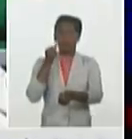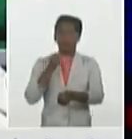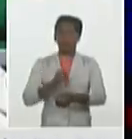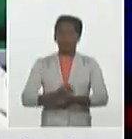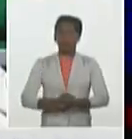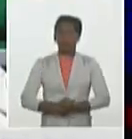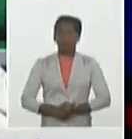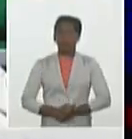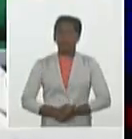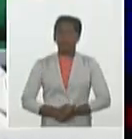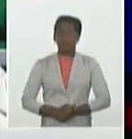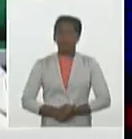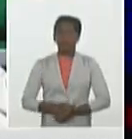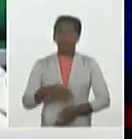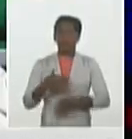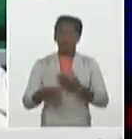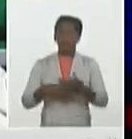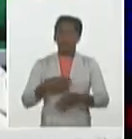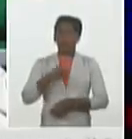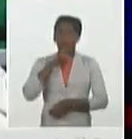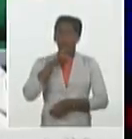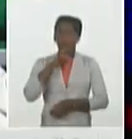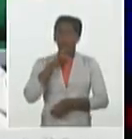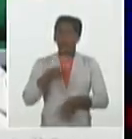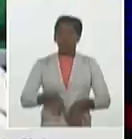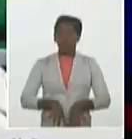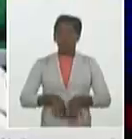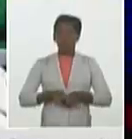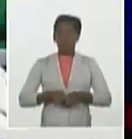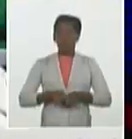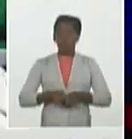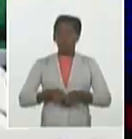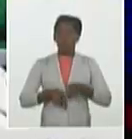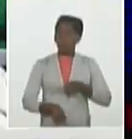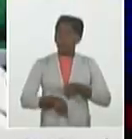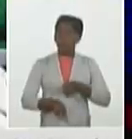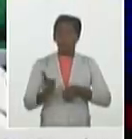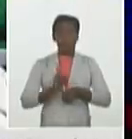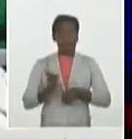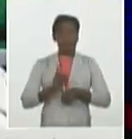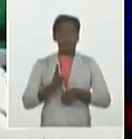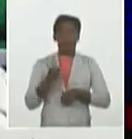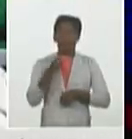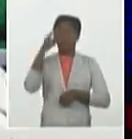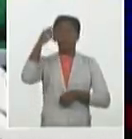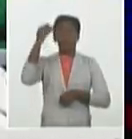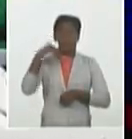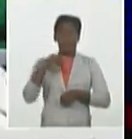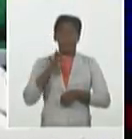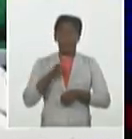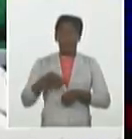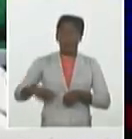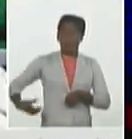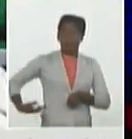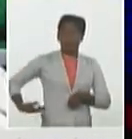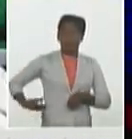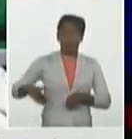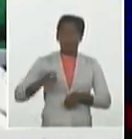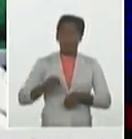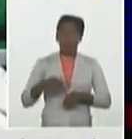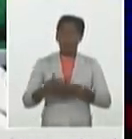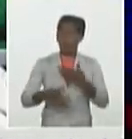renal crónica, que todos conocemos lo tórpido de la evolución de la